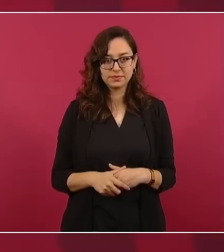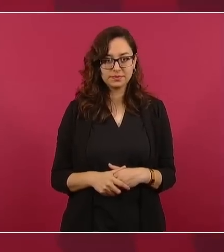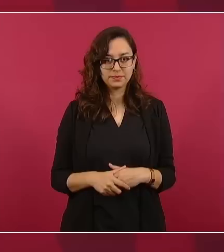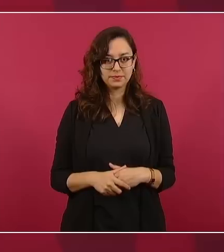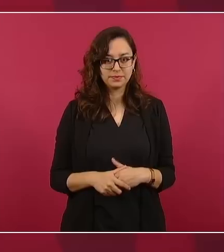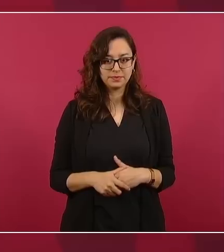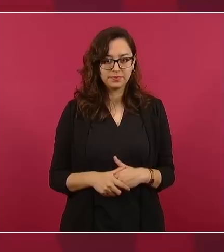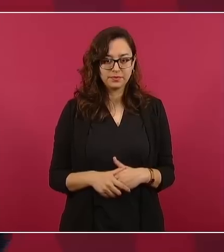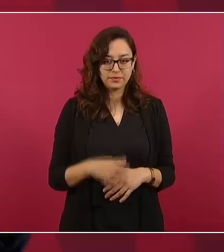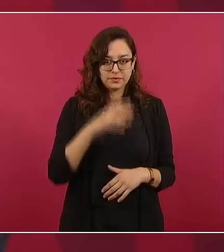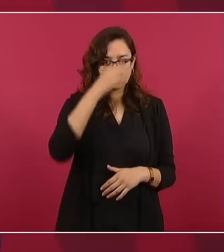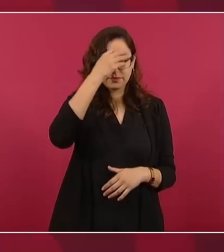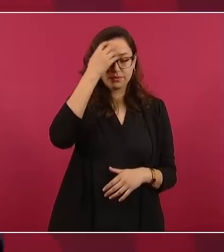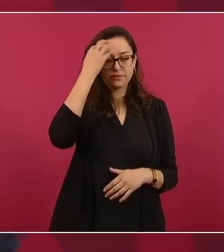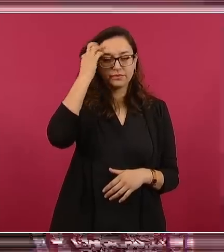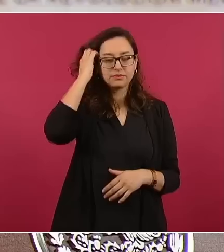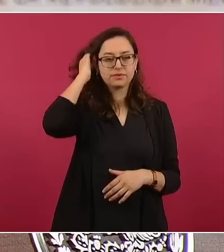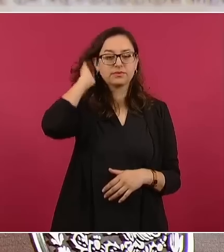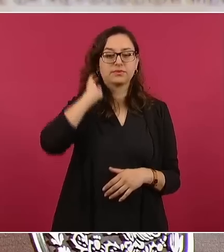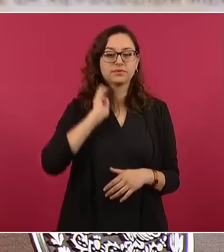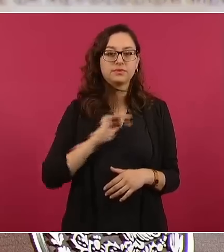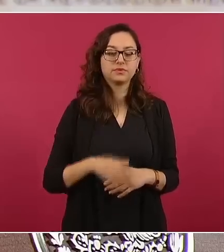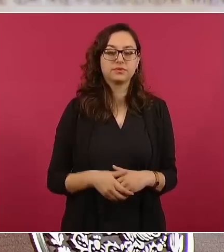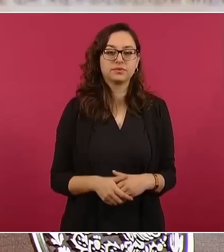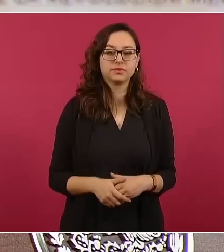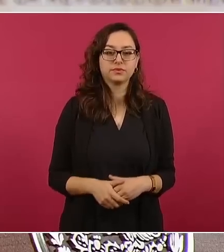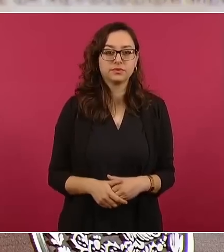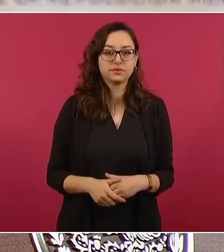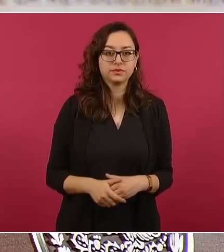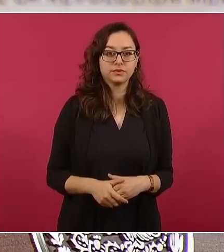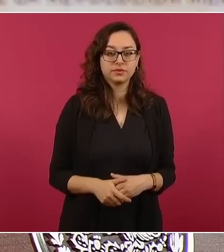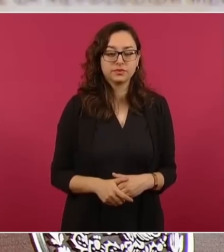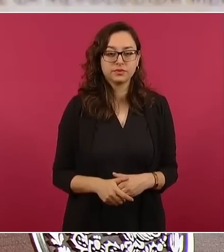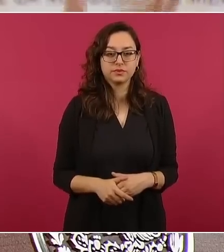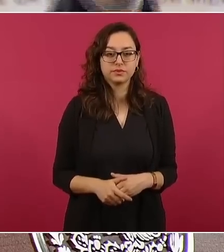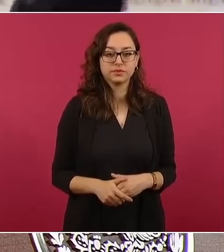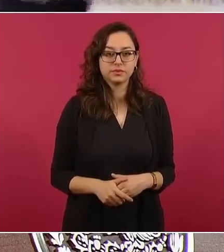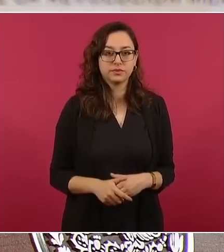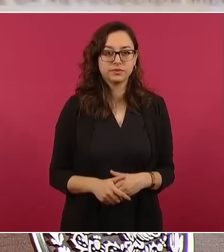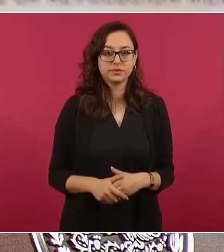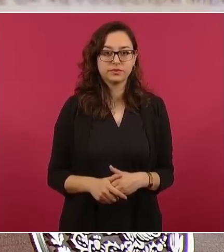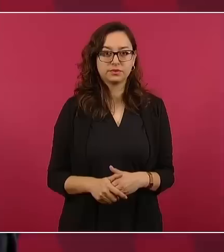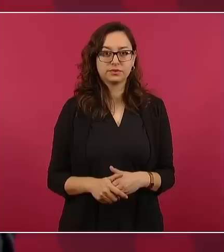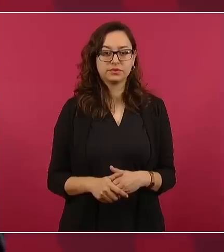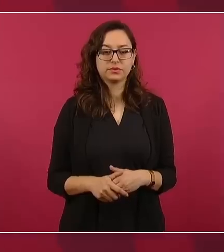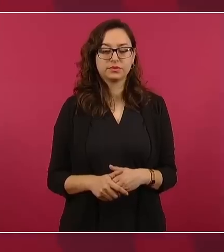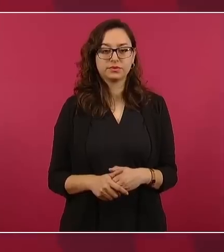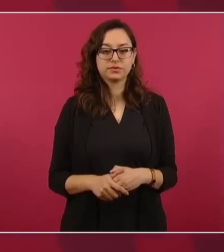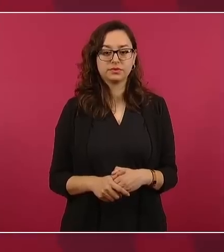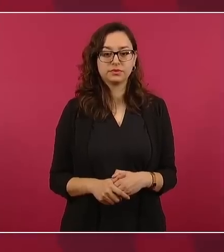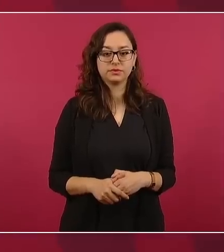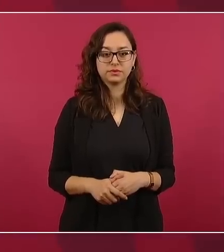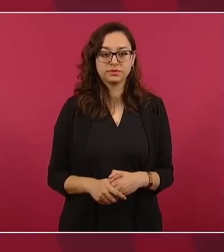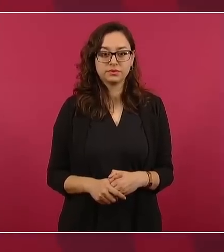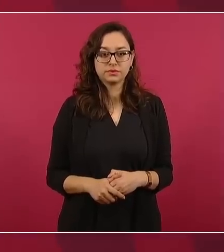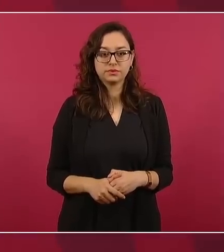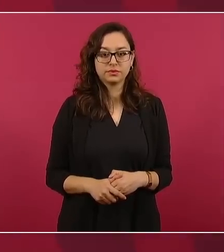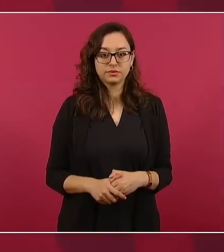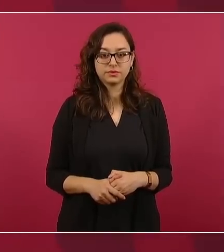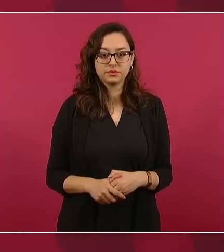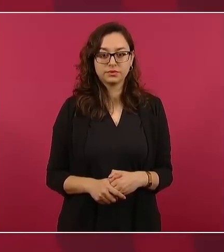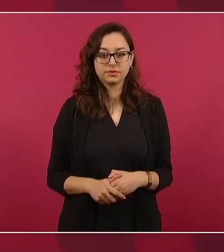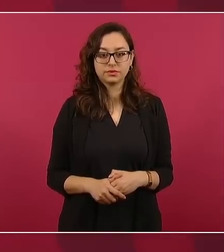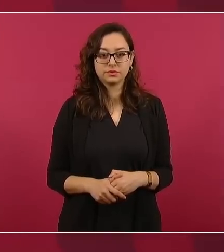Hubo un tiempo en que se elegía a